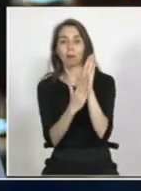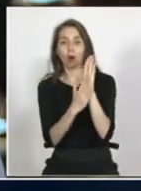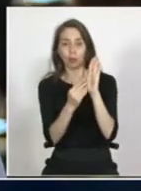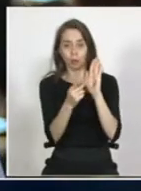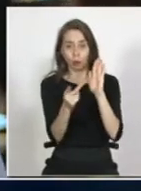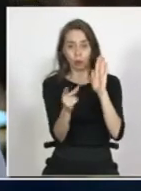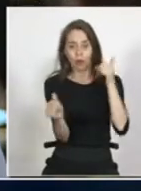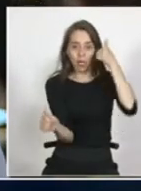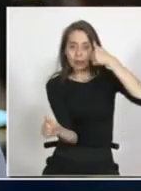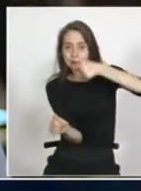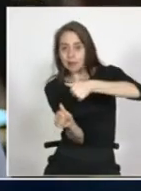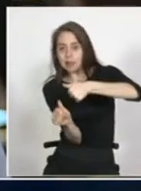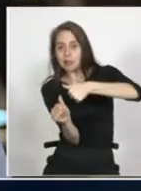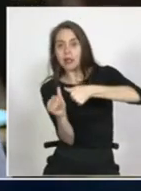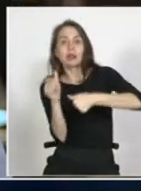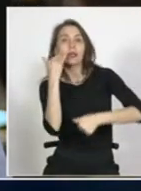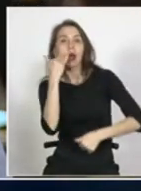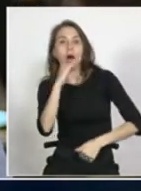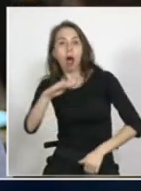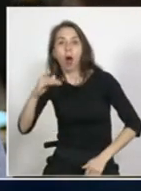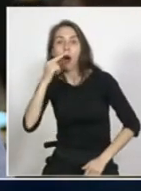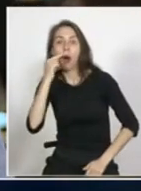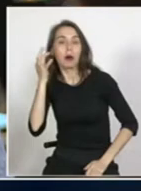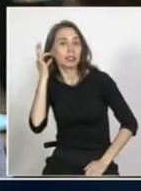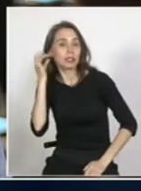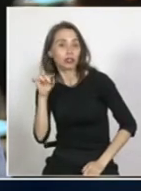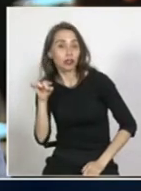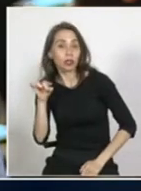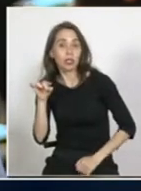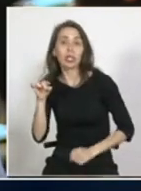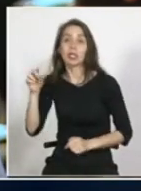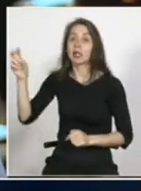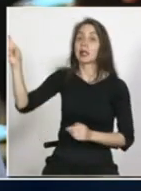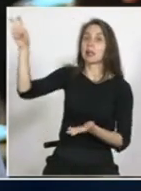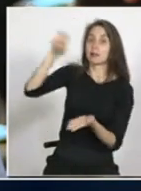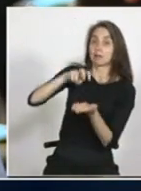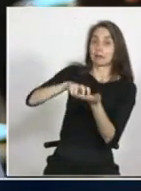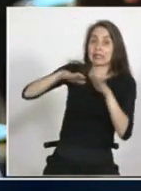niño o niña que está en una situación migratoria irregular,